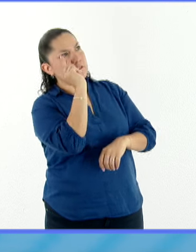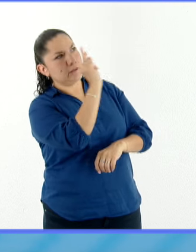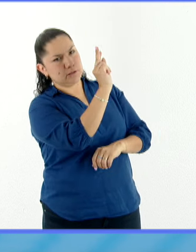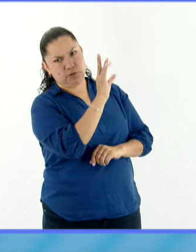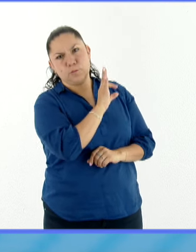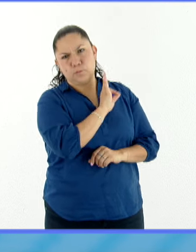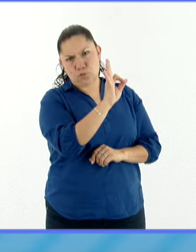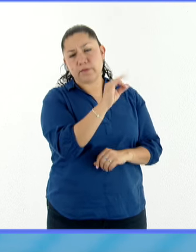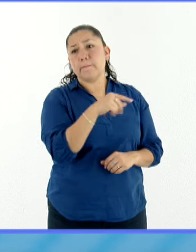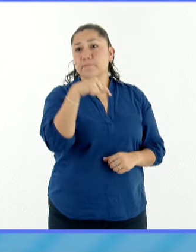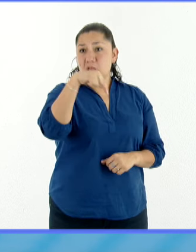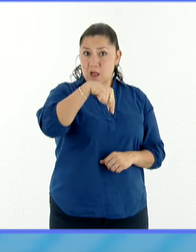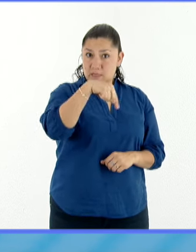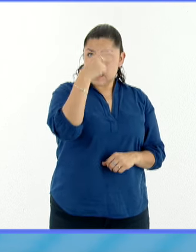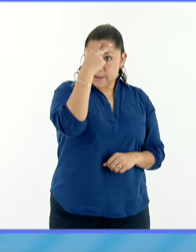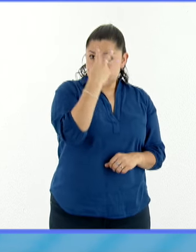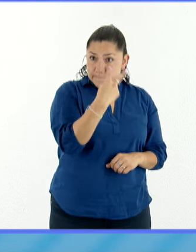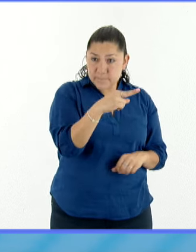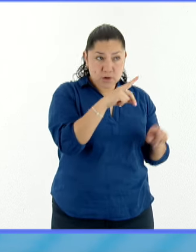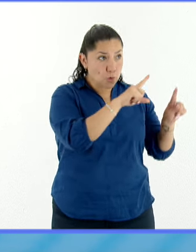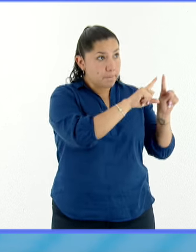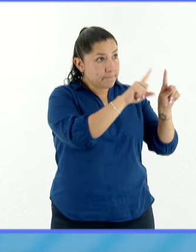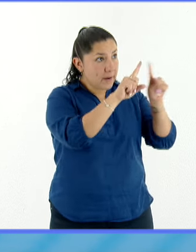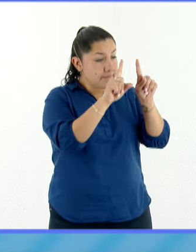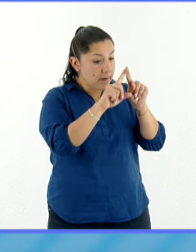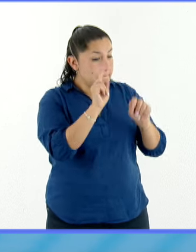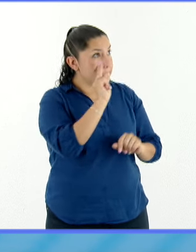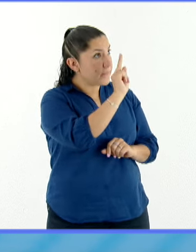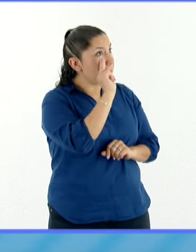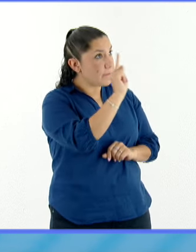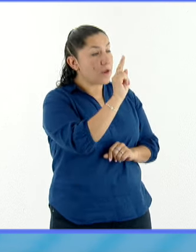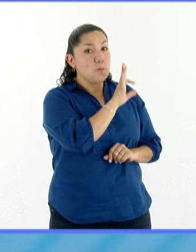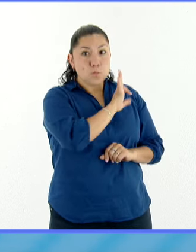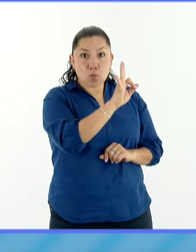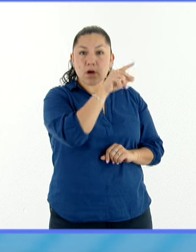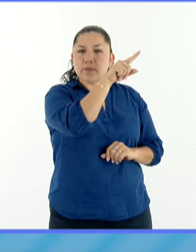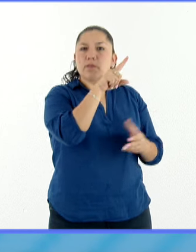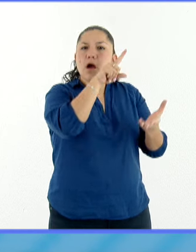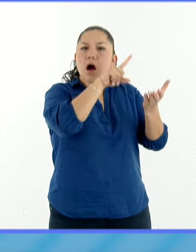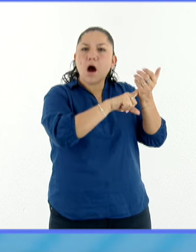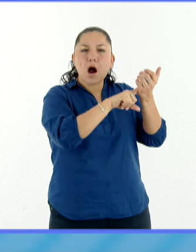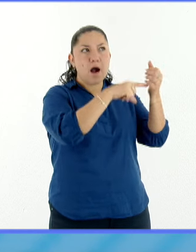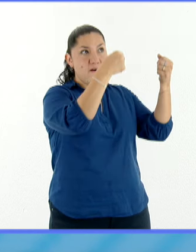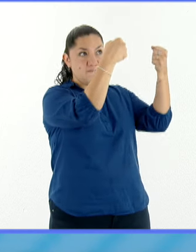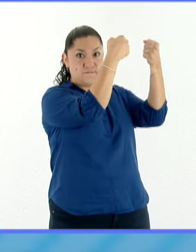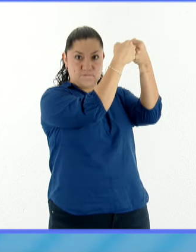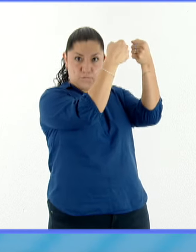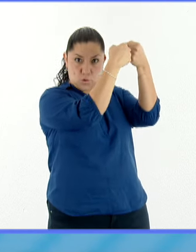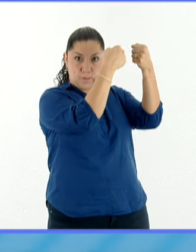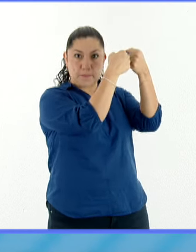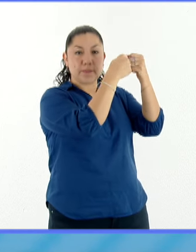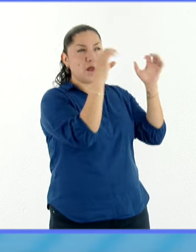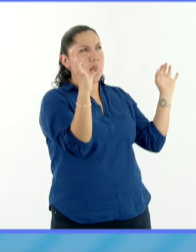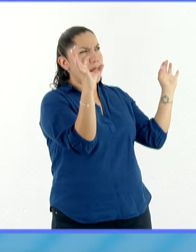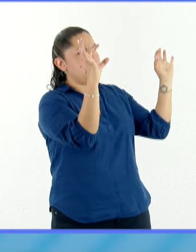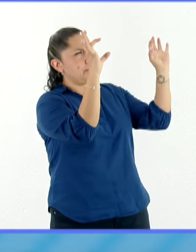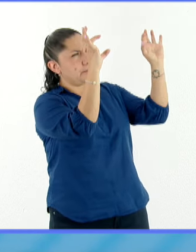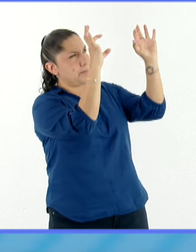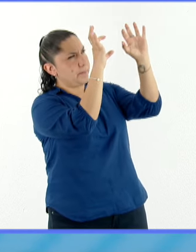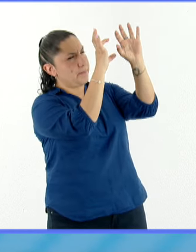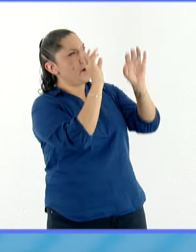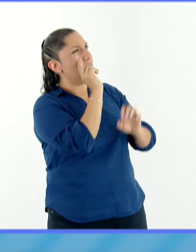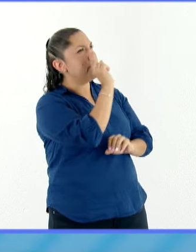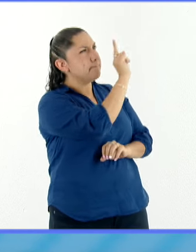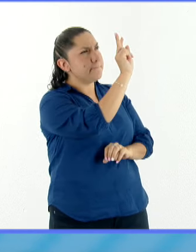pues tendría que recorrer unos mil kilómetros antes de llegar a la frontera con Estados Unidos, a la altura más o menos de Piedras